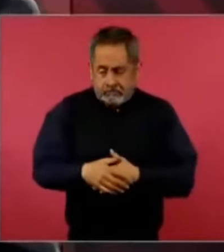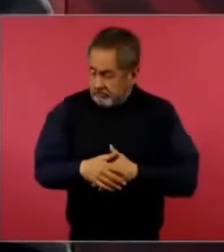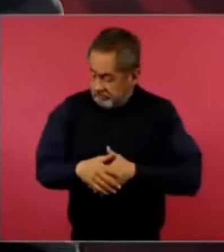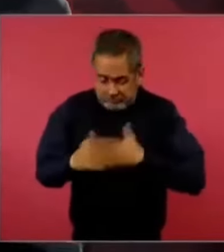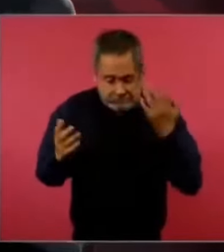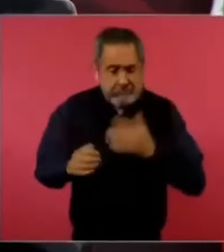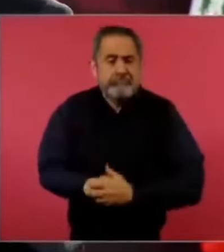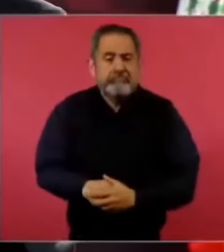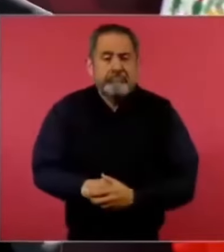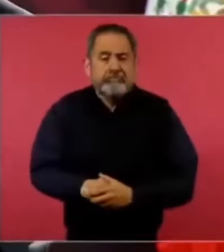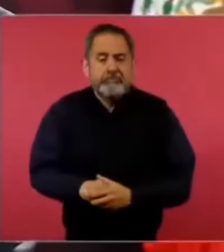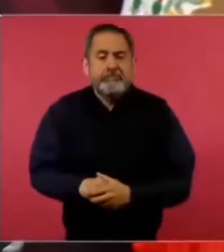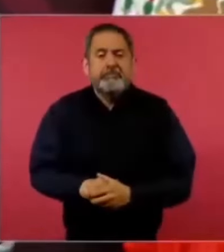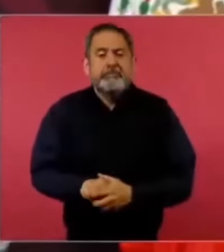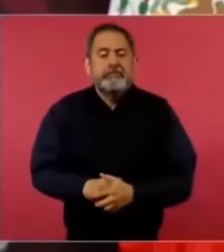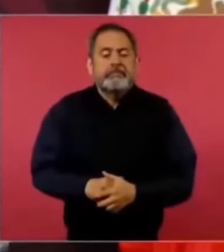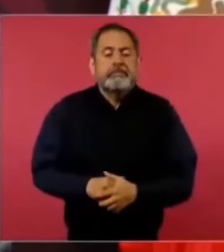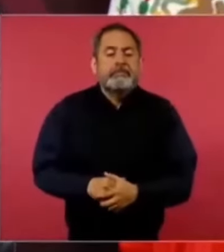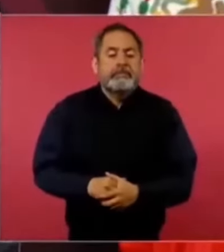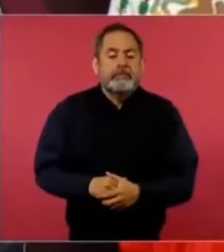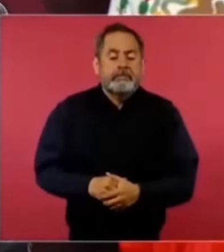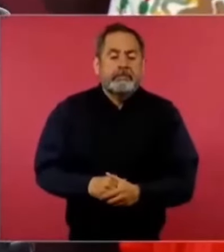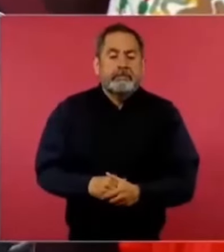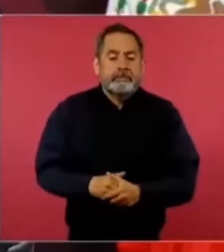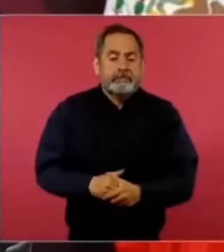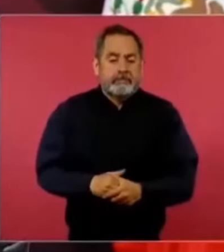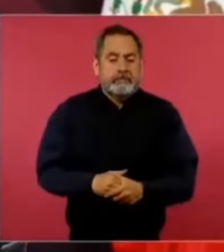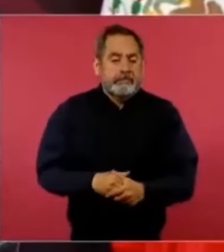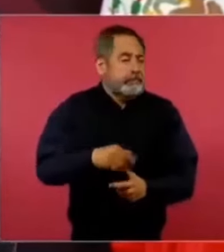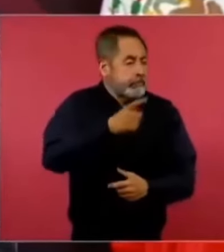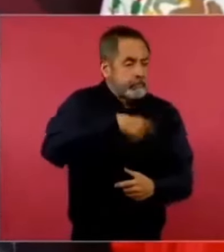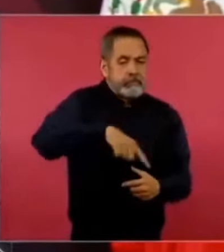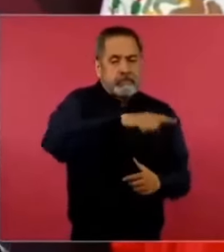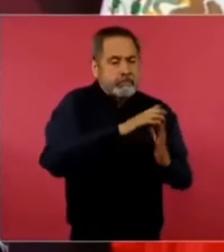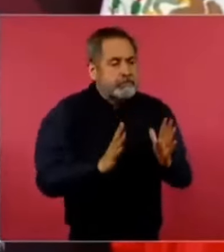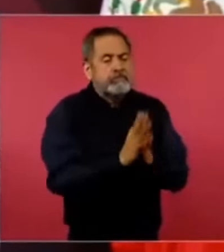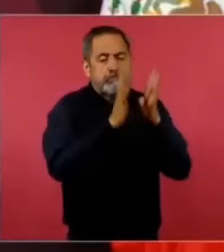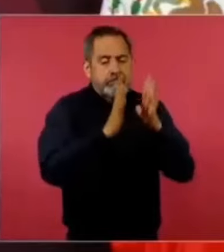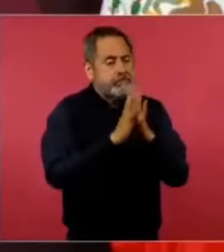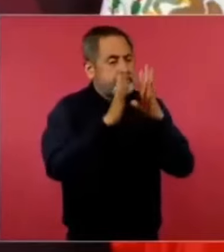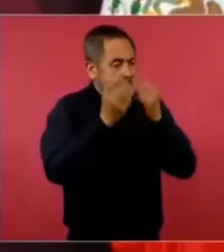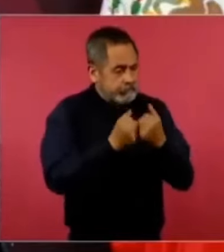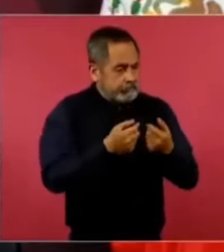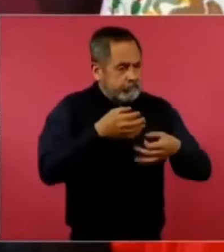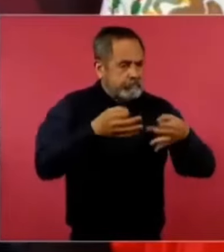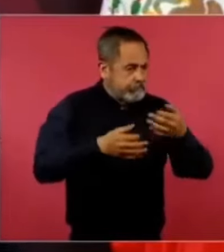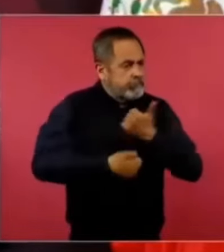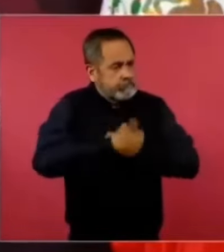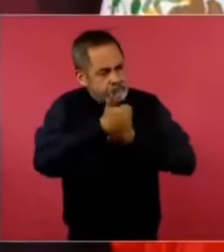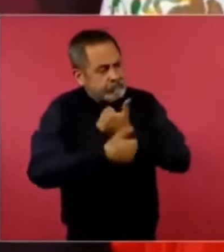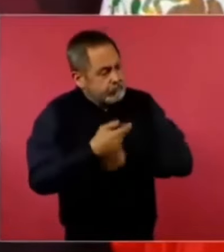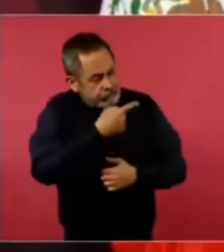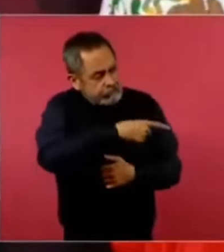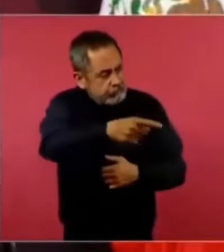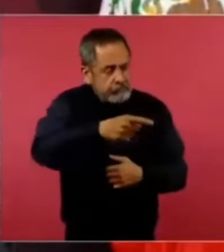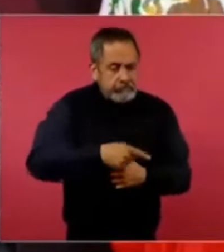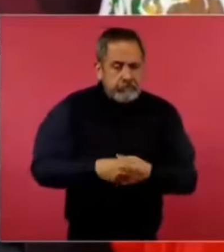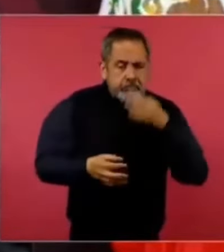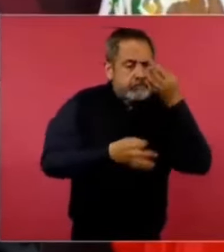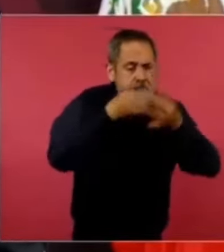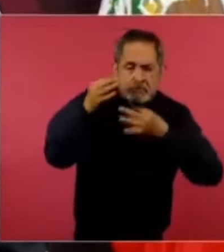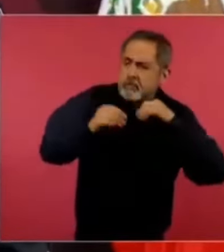participen y que la gente se entere.